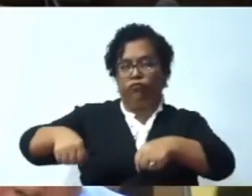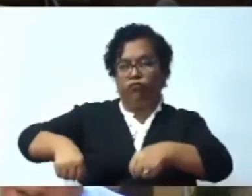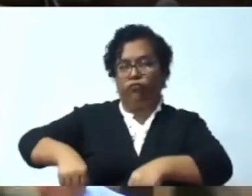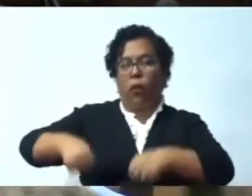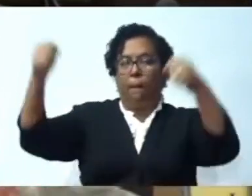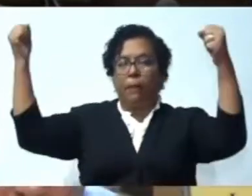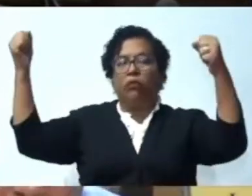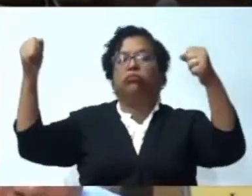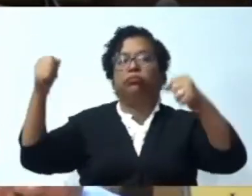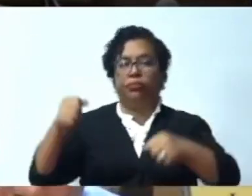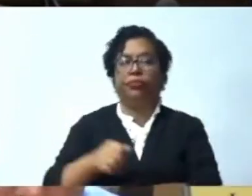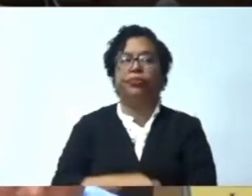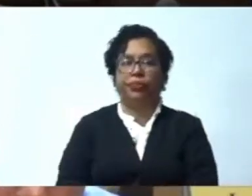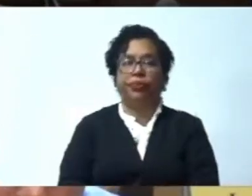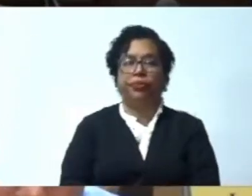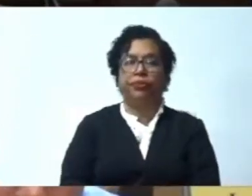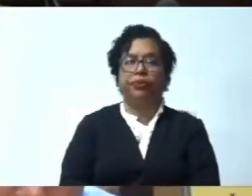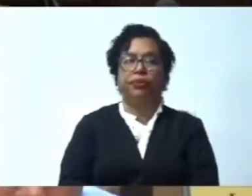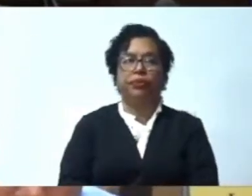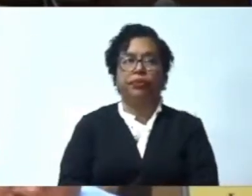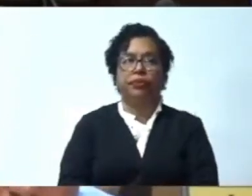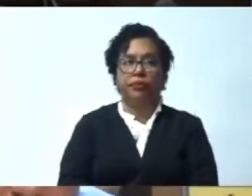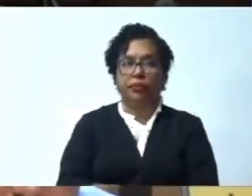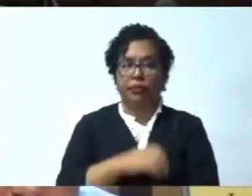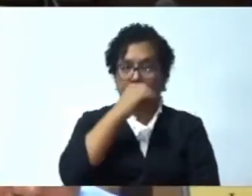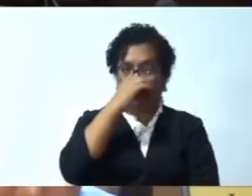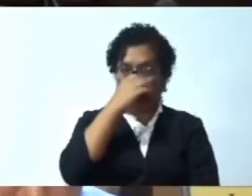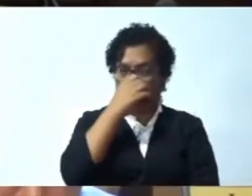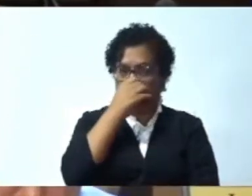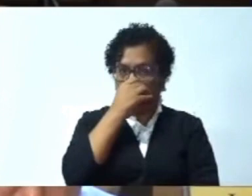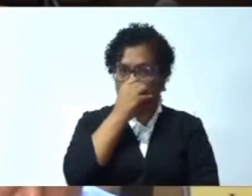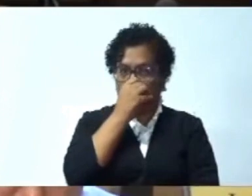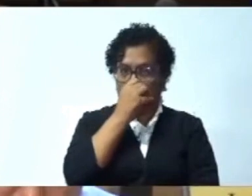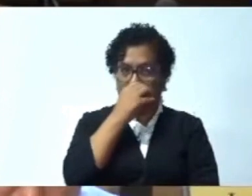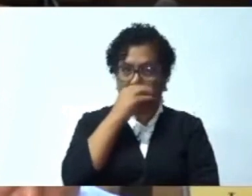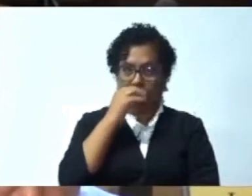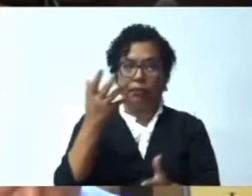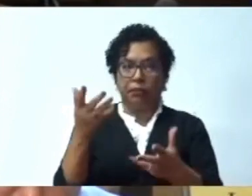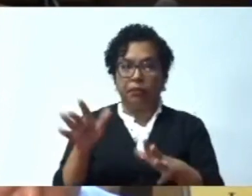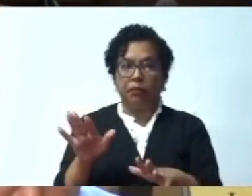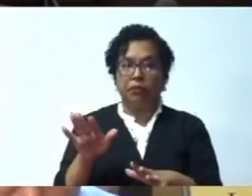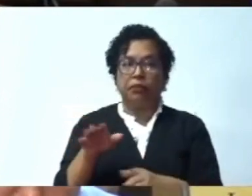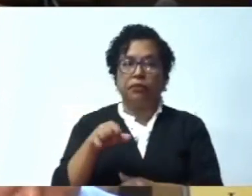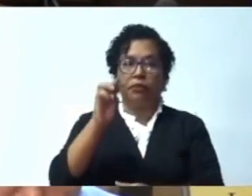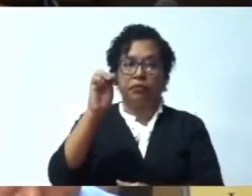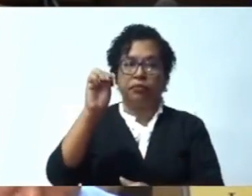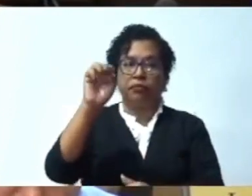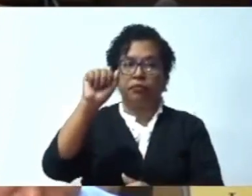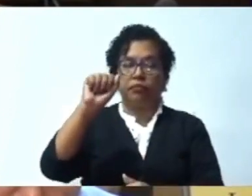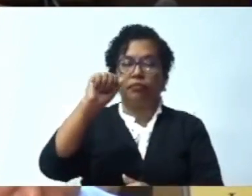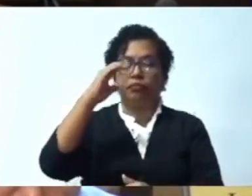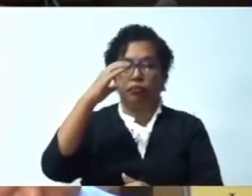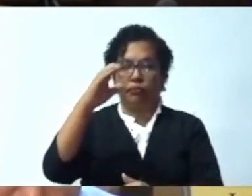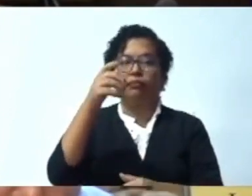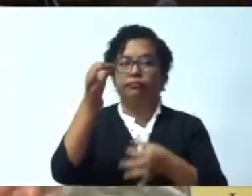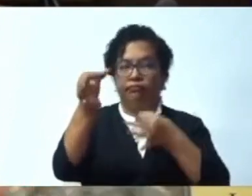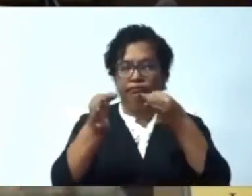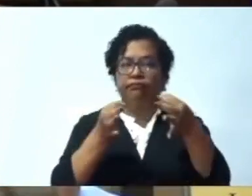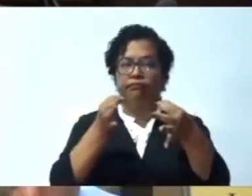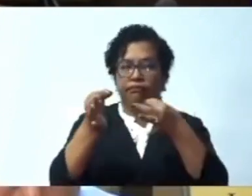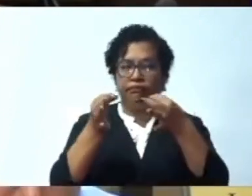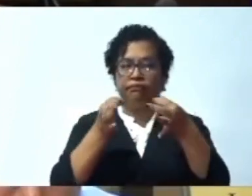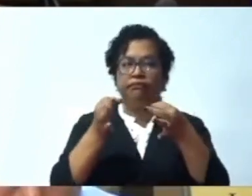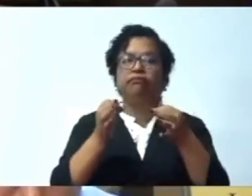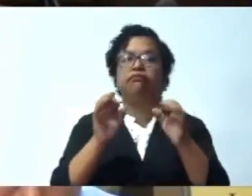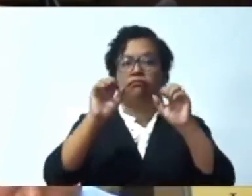que la competencia laboral, la competencia de seguridad social, pues lo puede tener sin problema, lo que